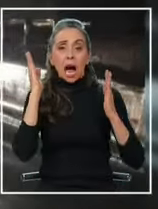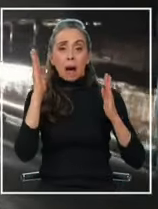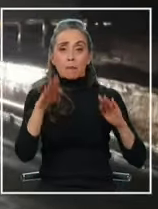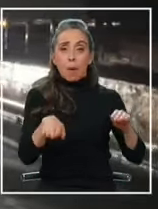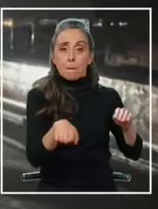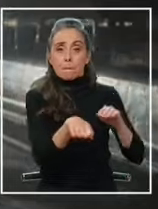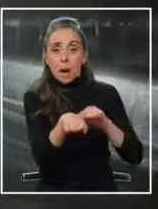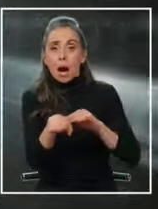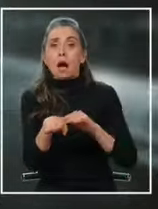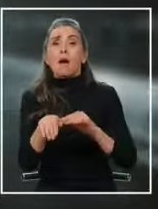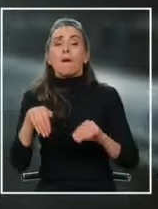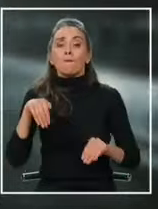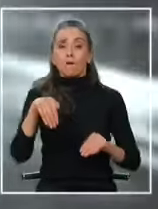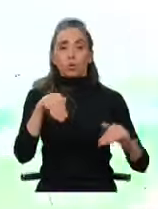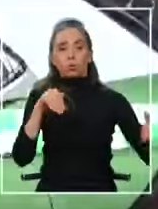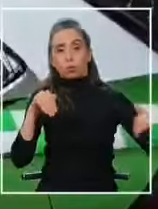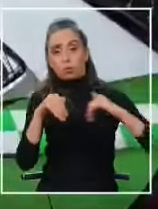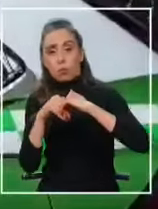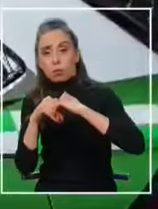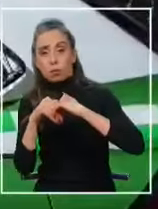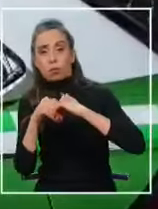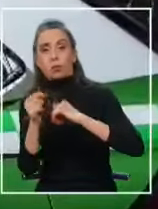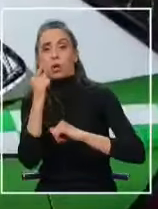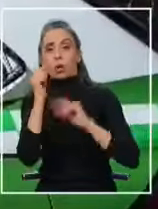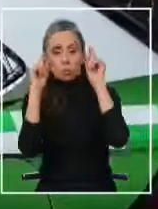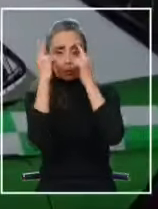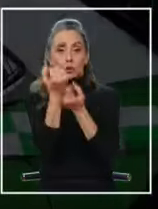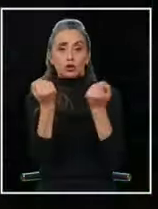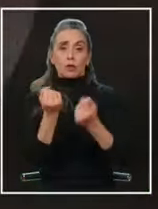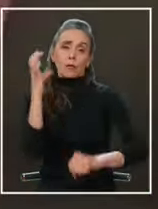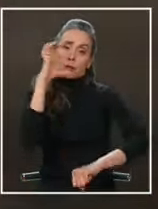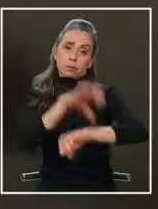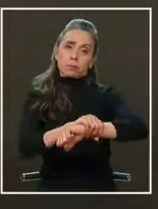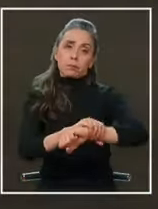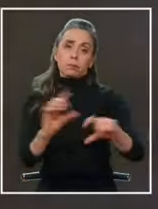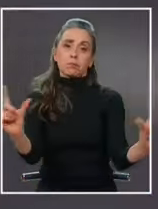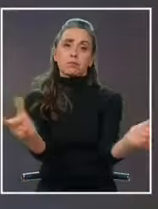con un bus donde finalmente es detenido por carabineros.